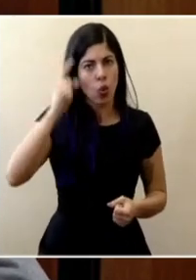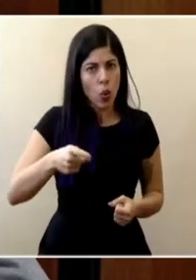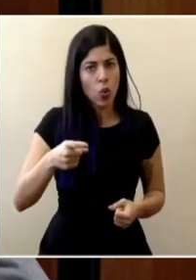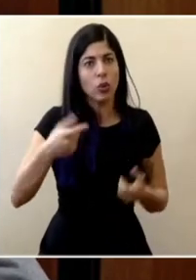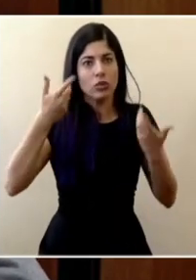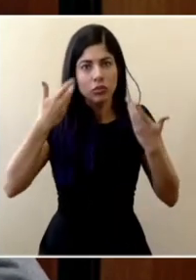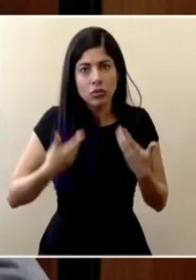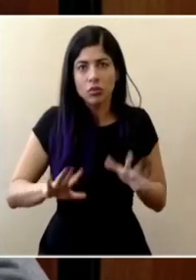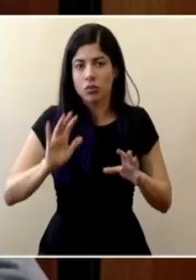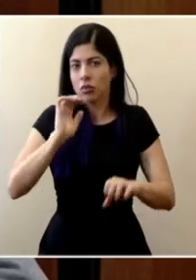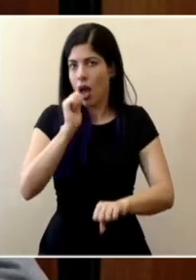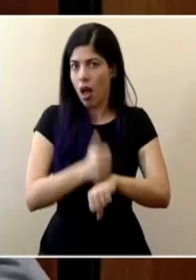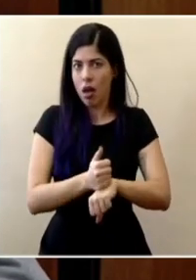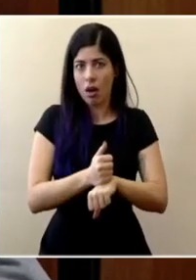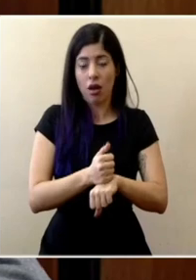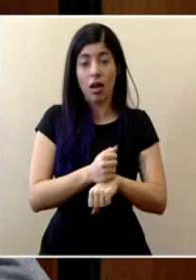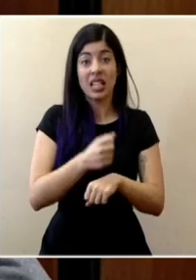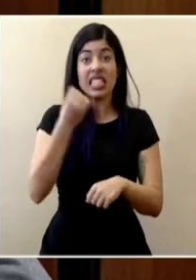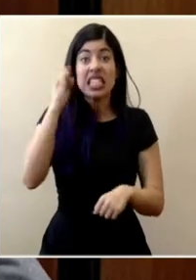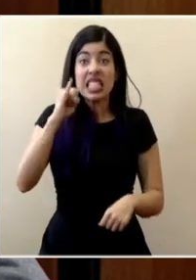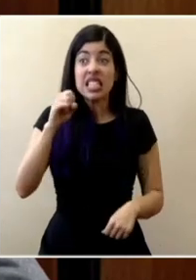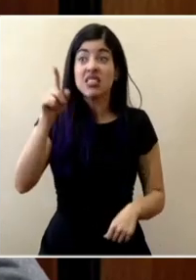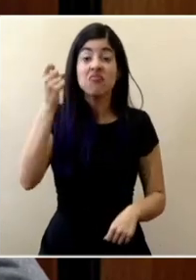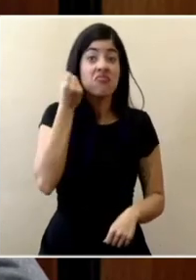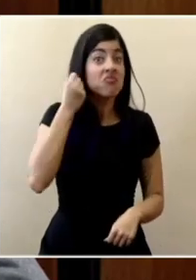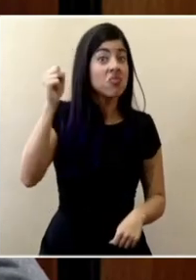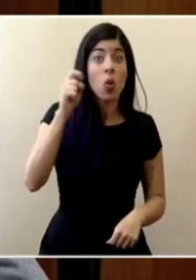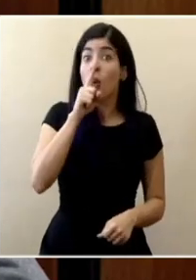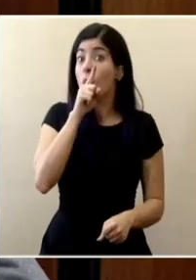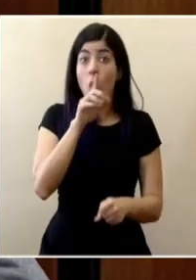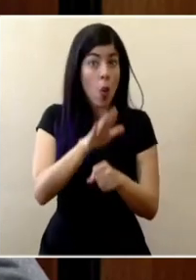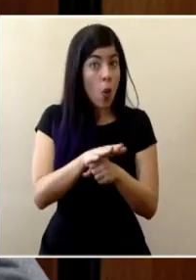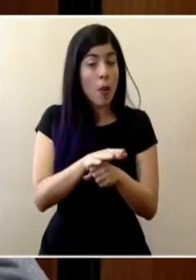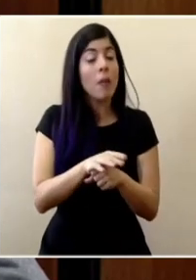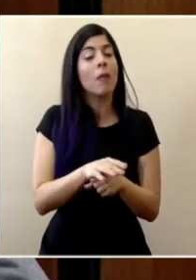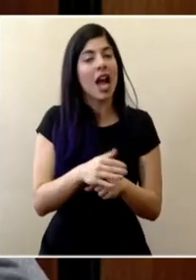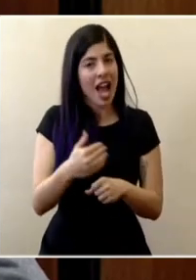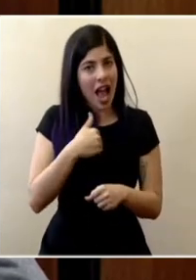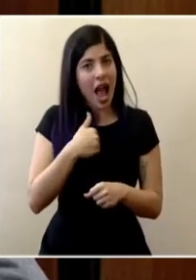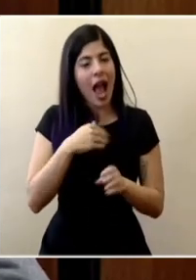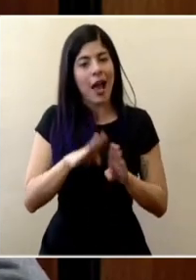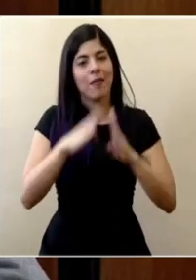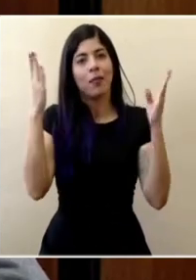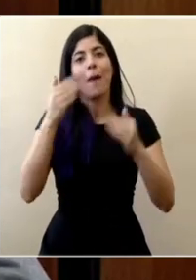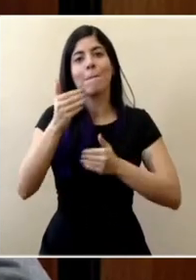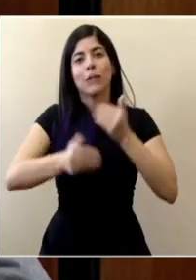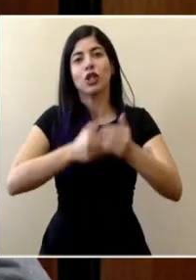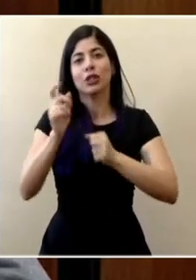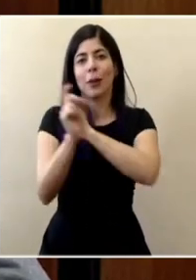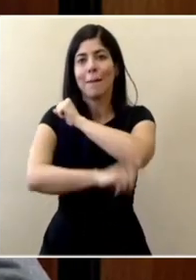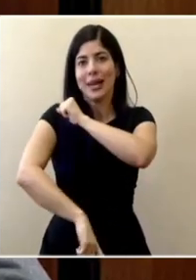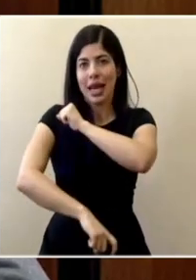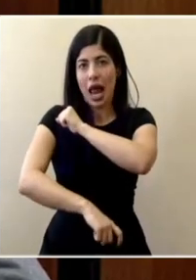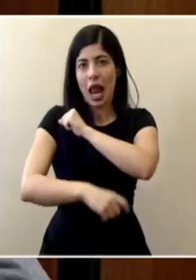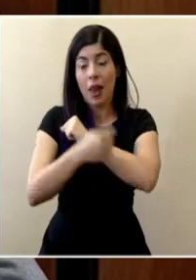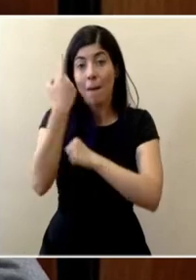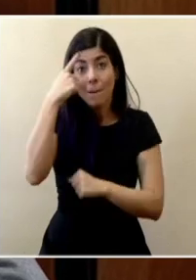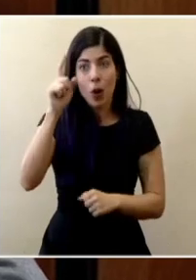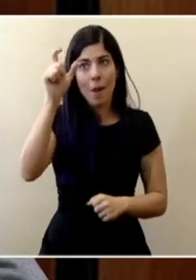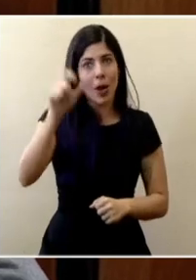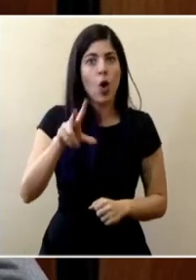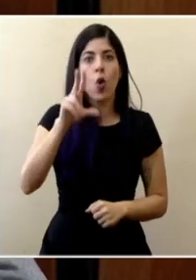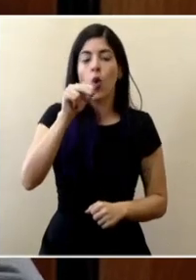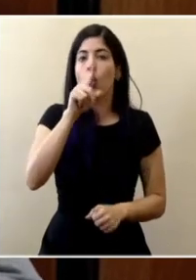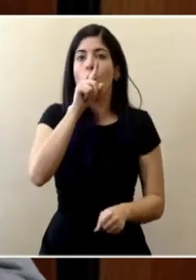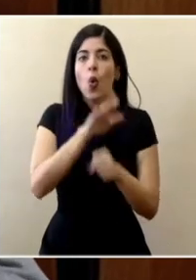se establecen como tal y el incumplimiento de las mismas acarrea una apertura de un proceso penal por el no cumplimiento